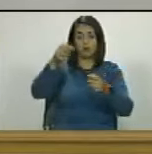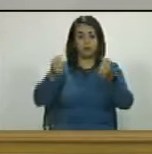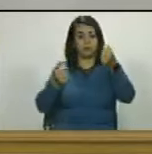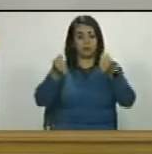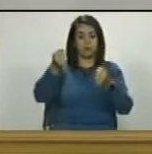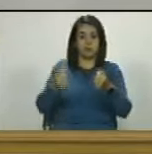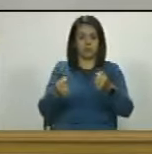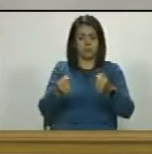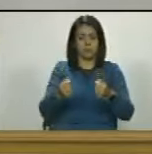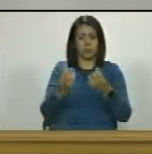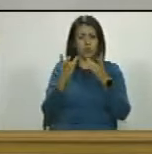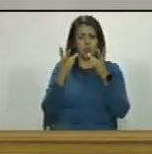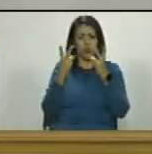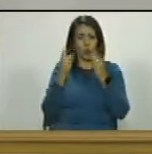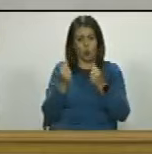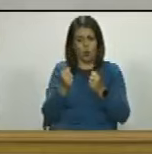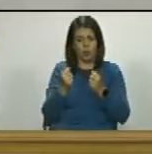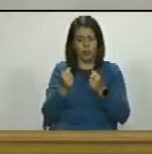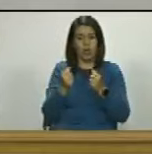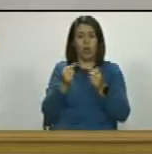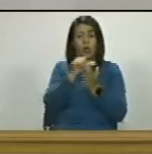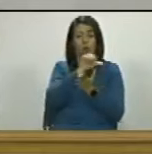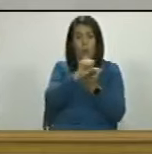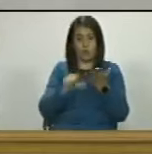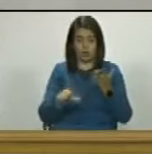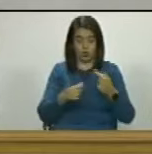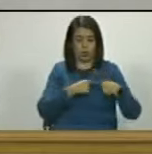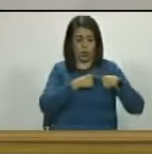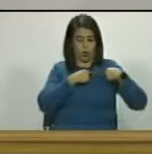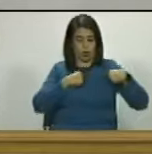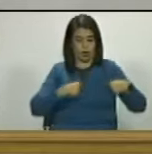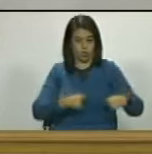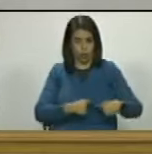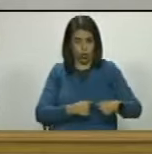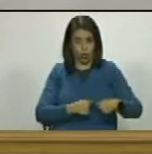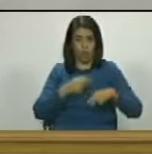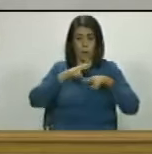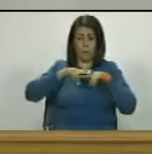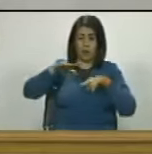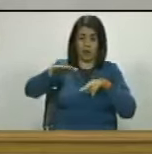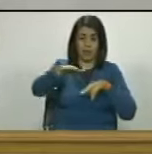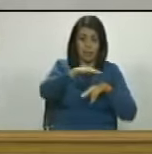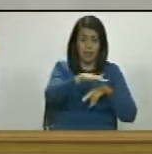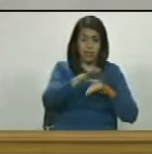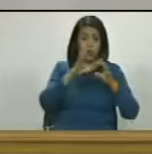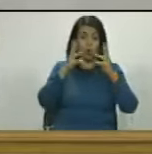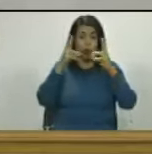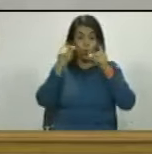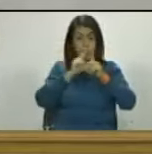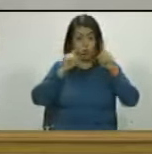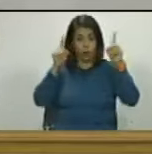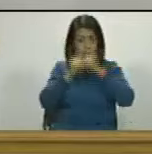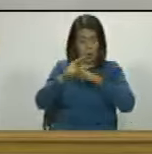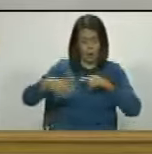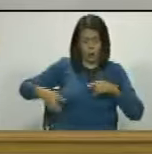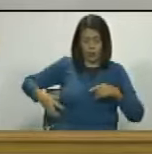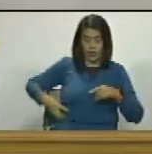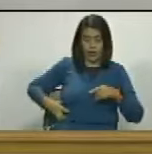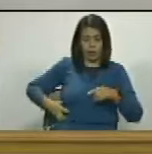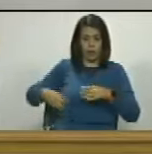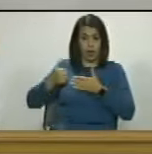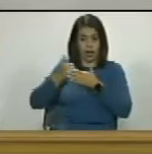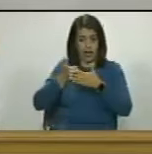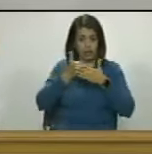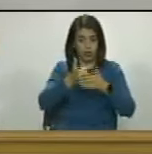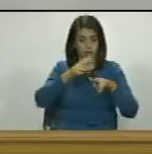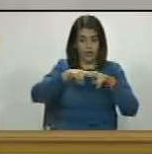cuántas operaciones de corazón abierto cuántas operaciones del cardiológico infantil cuántos trasplantes de hígado cuántos tratamientos